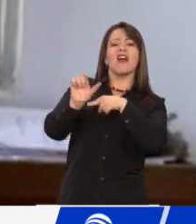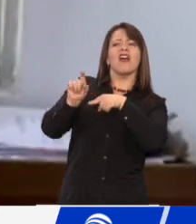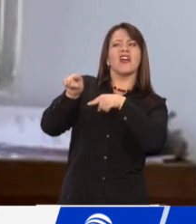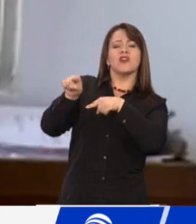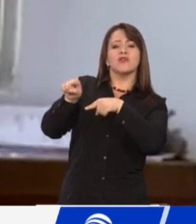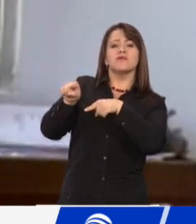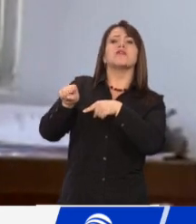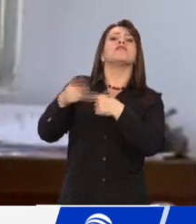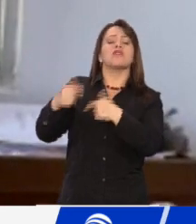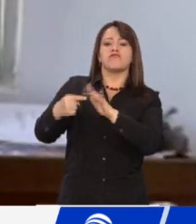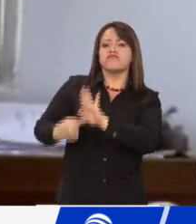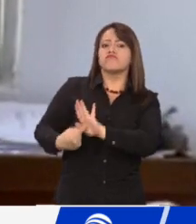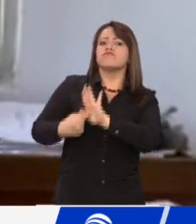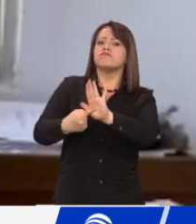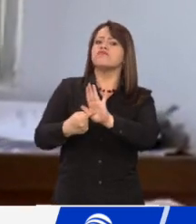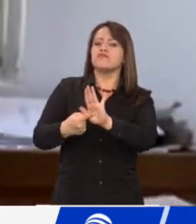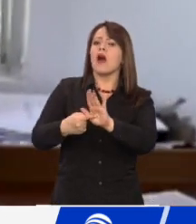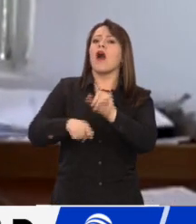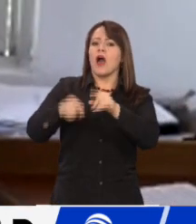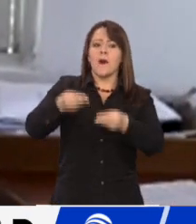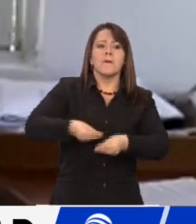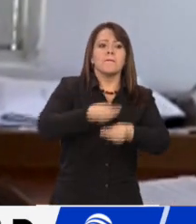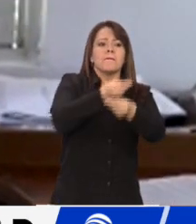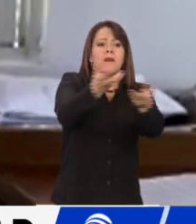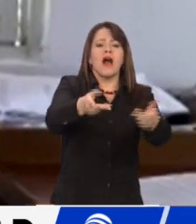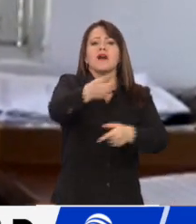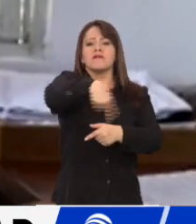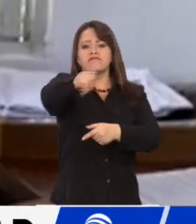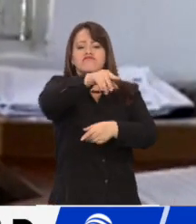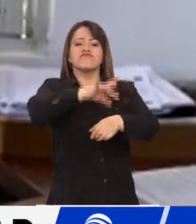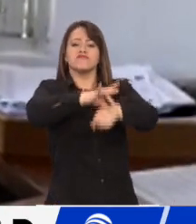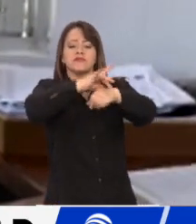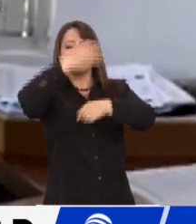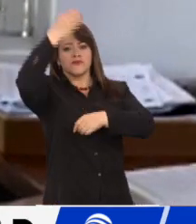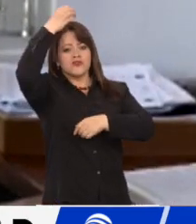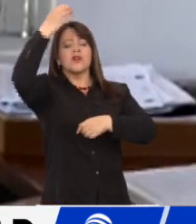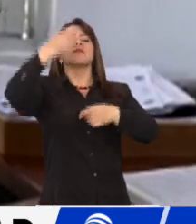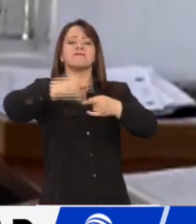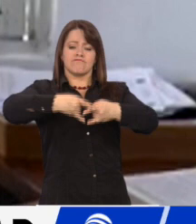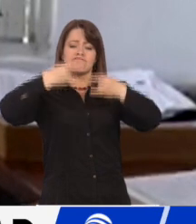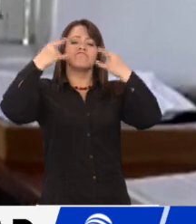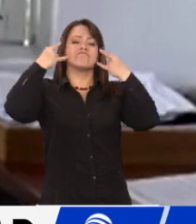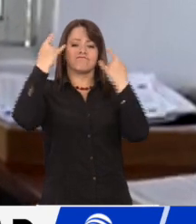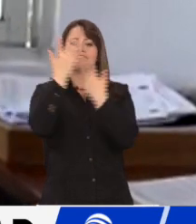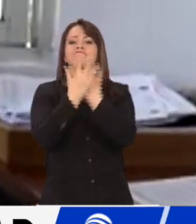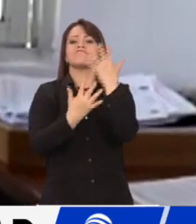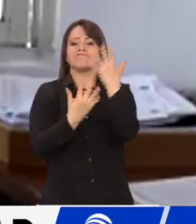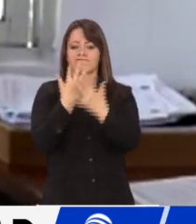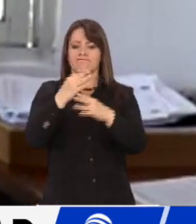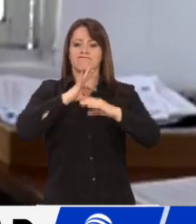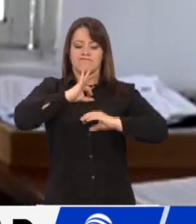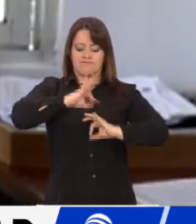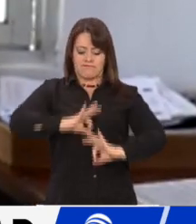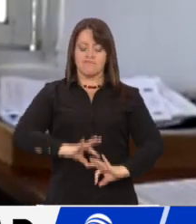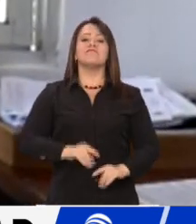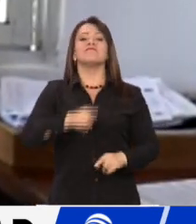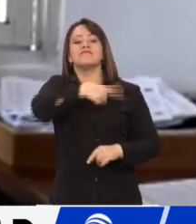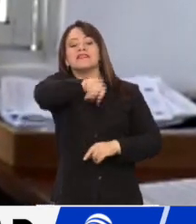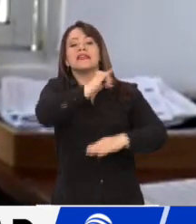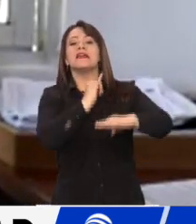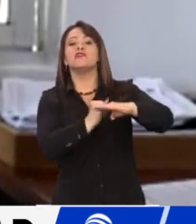salud, se ha evidenciado que las ARL han entregado elementos de protección personal. La queja que manifiestan estas instituciones